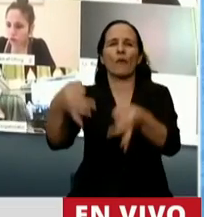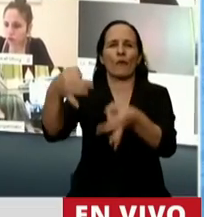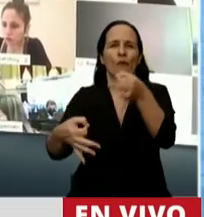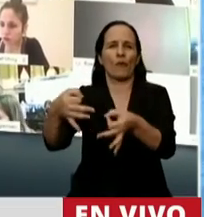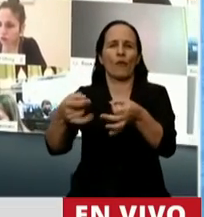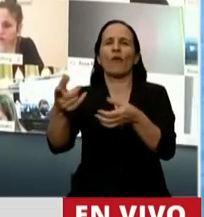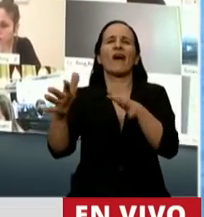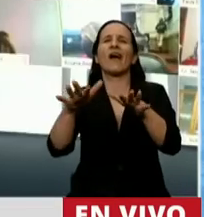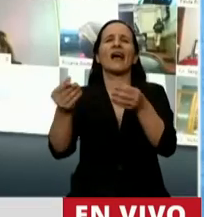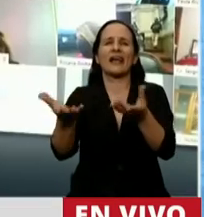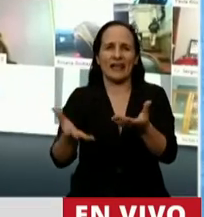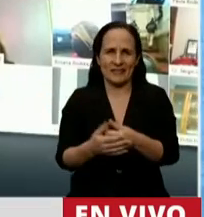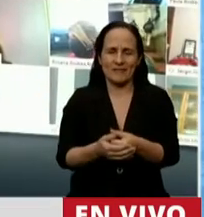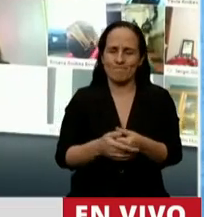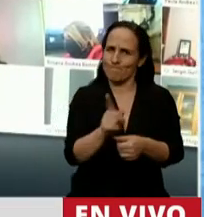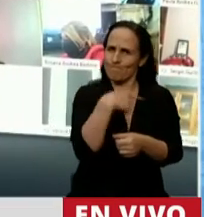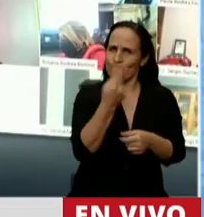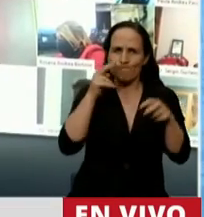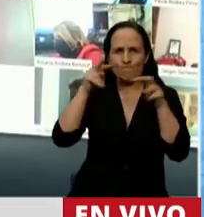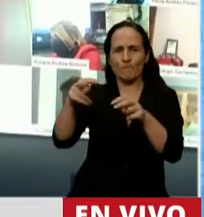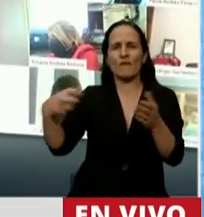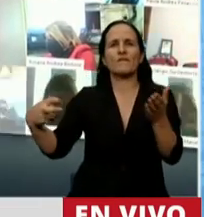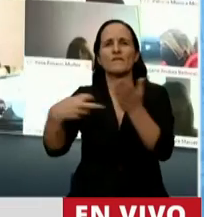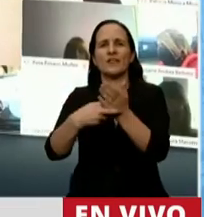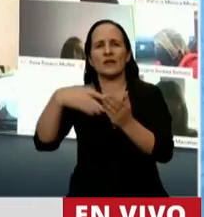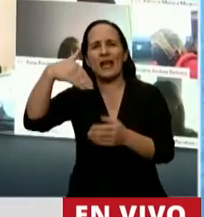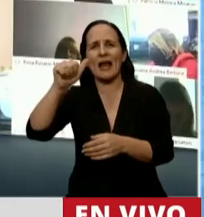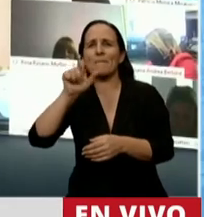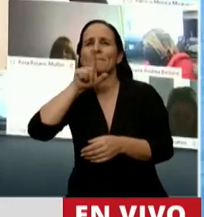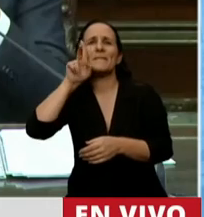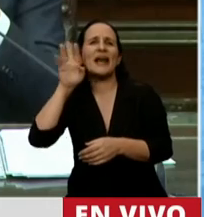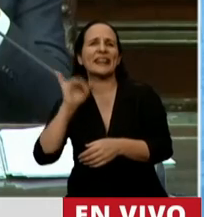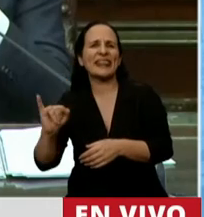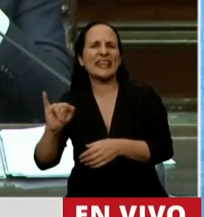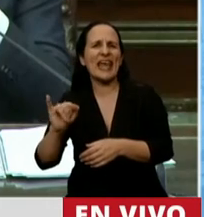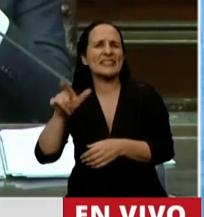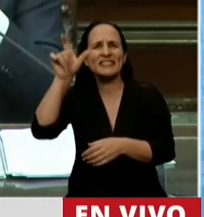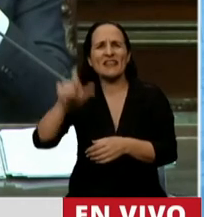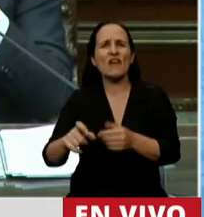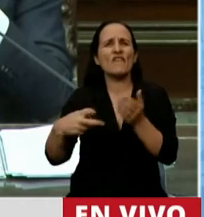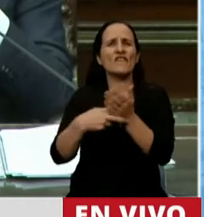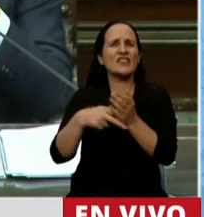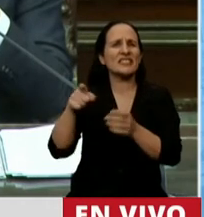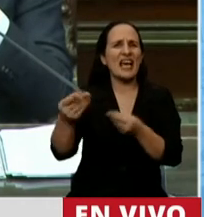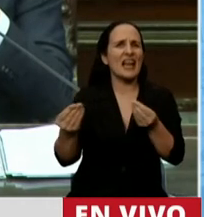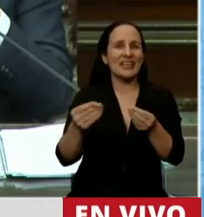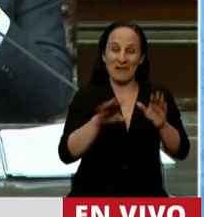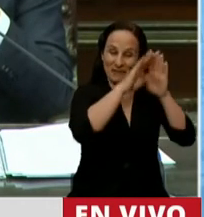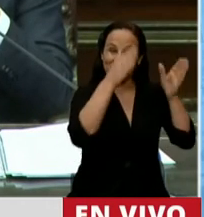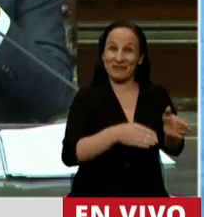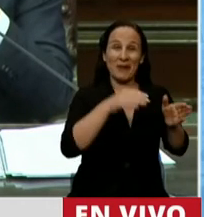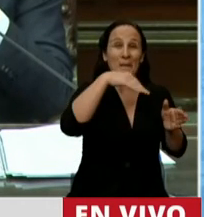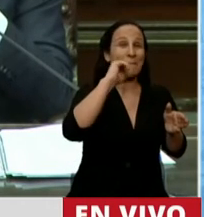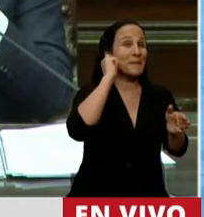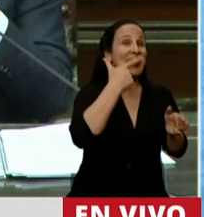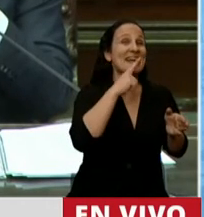Les pido que miremos la actuación del fiscal Ulpiano Martínez, un fiscal que el Consejo de la Magistratura